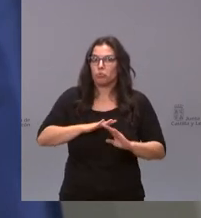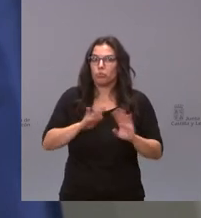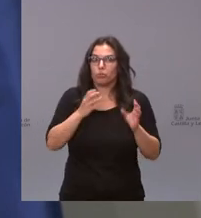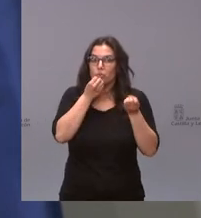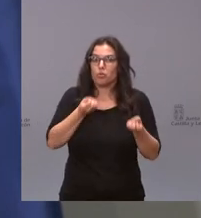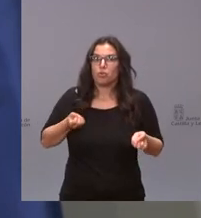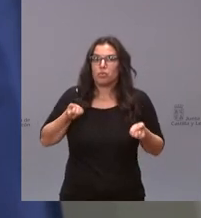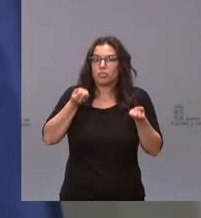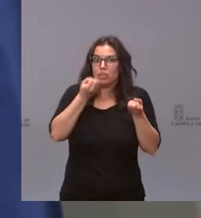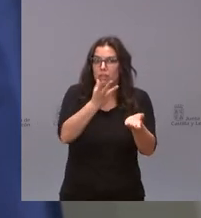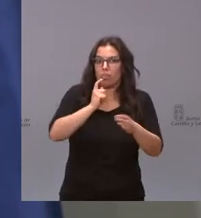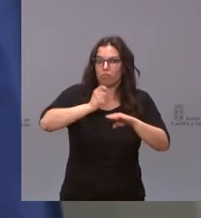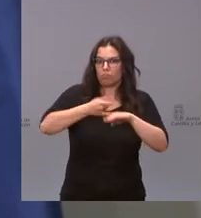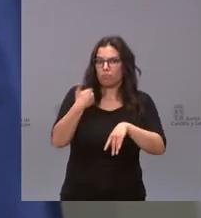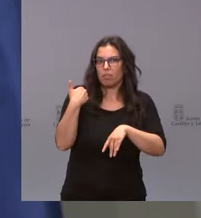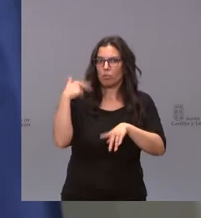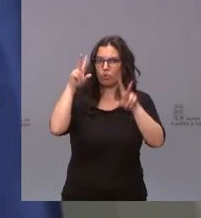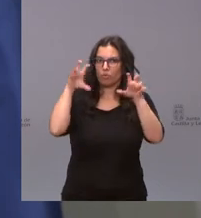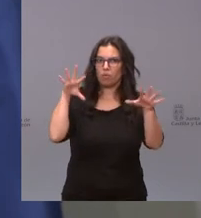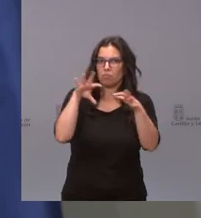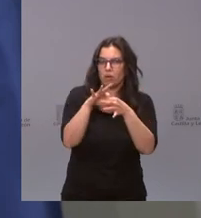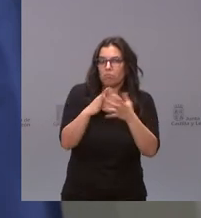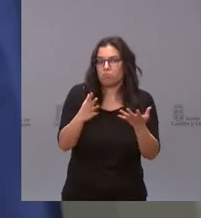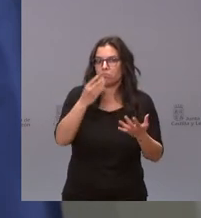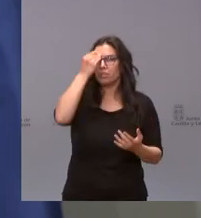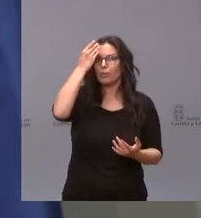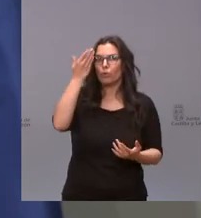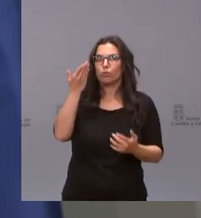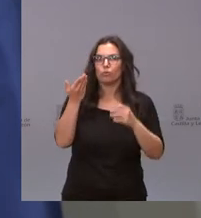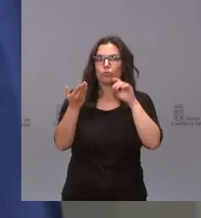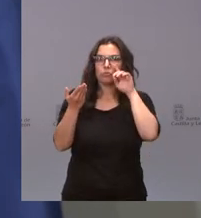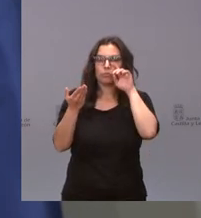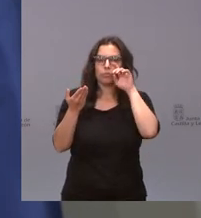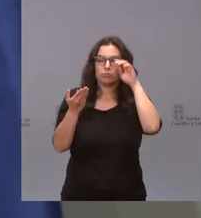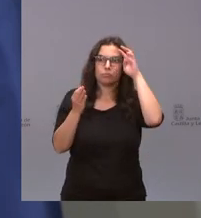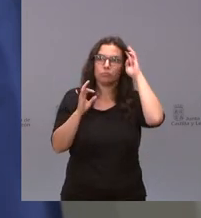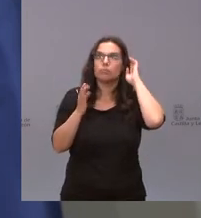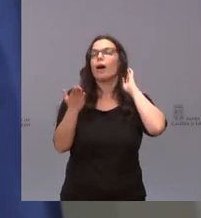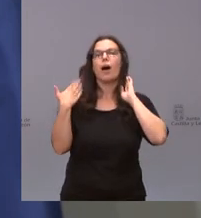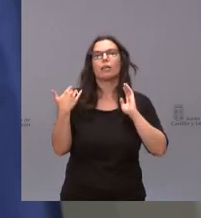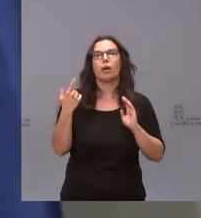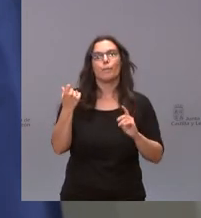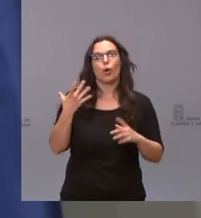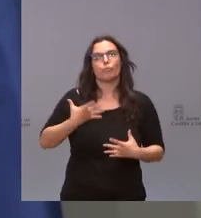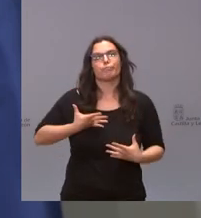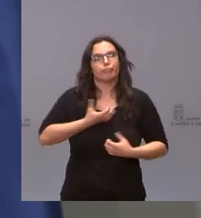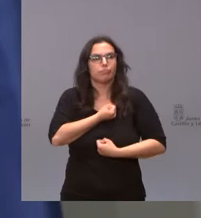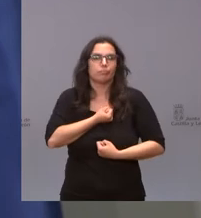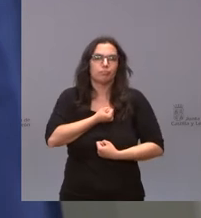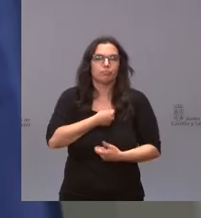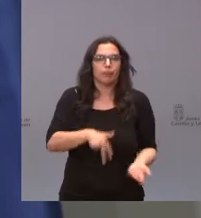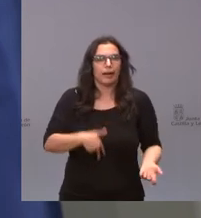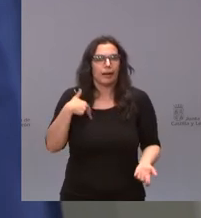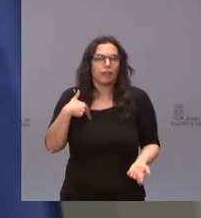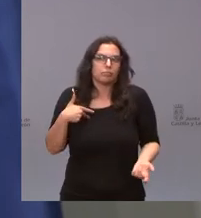sentencia que ha habido recientemente a este respecto entendemos que eso pues ayer generó un disgusto notable en parte